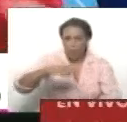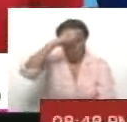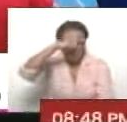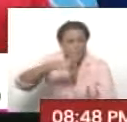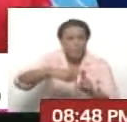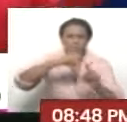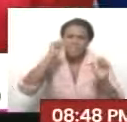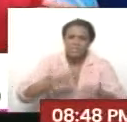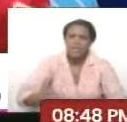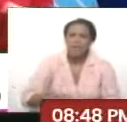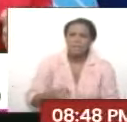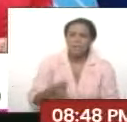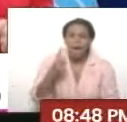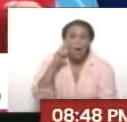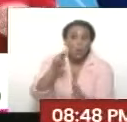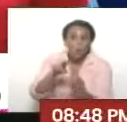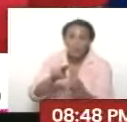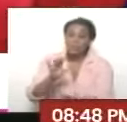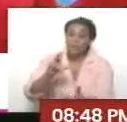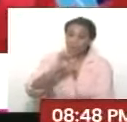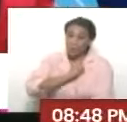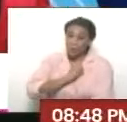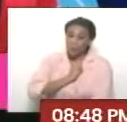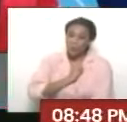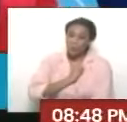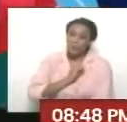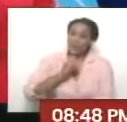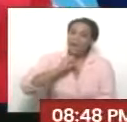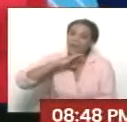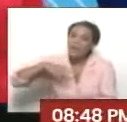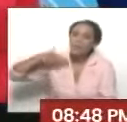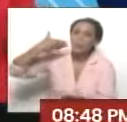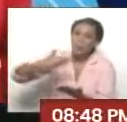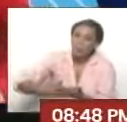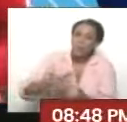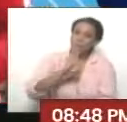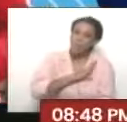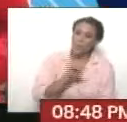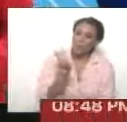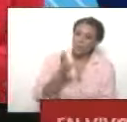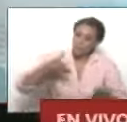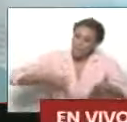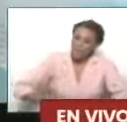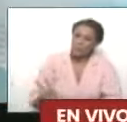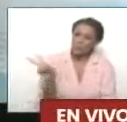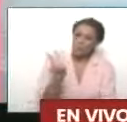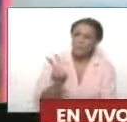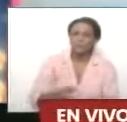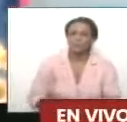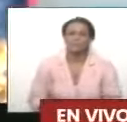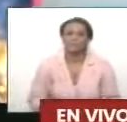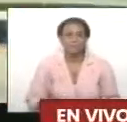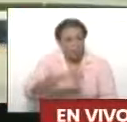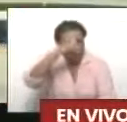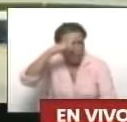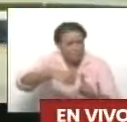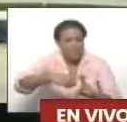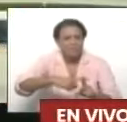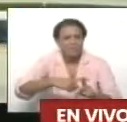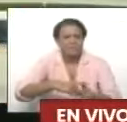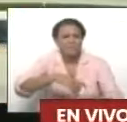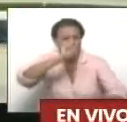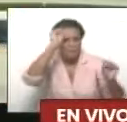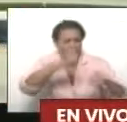venezolano, si no es dándole a conocer lo que tenemos y la gran riqueza cultural que está en nuestro país? Lo afirmativo venezolano. Esa